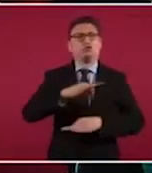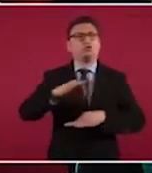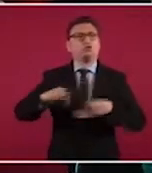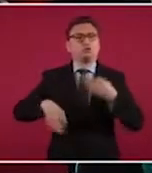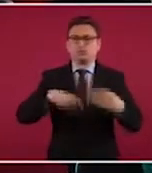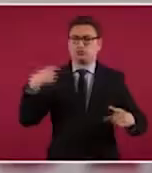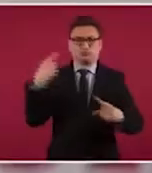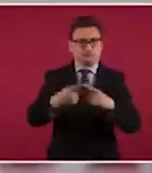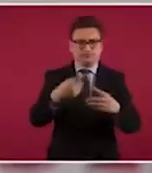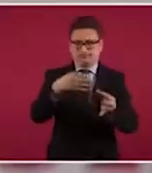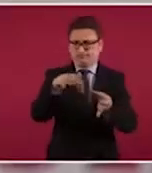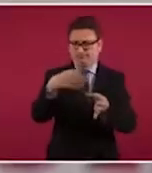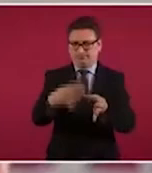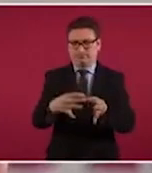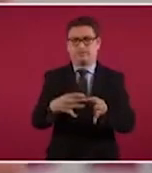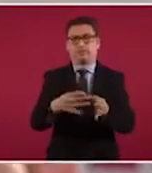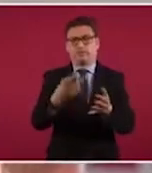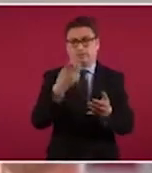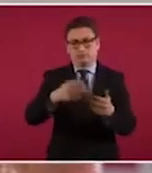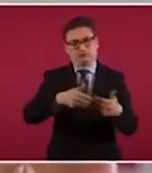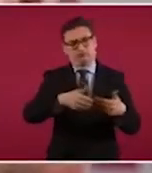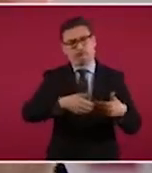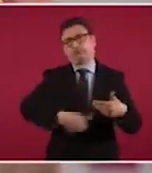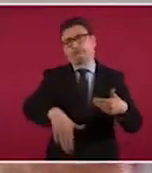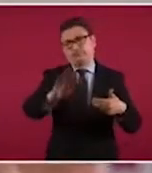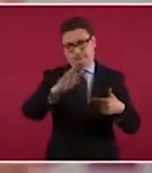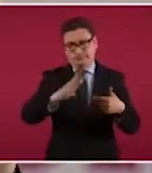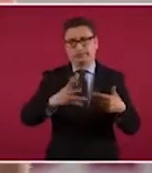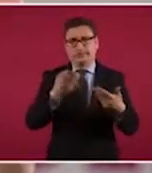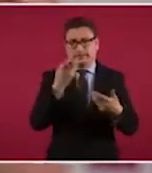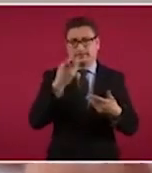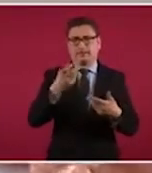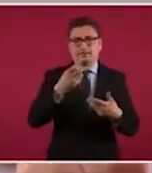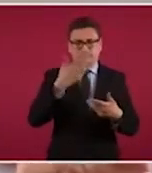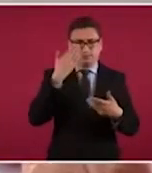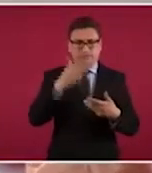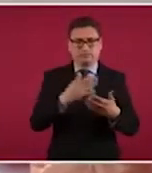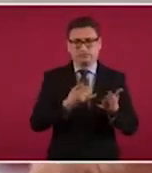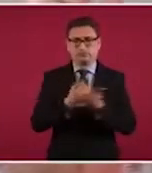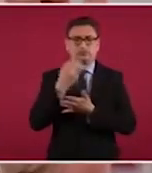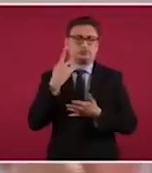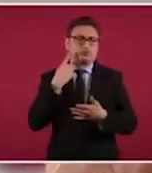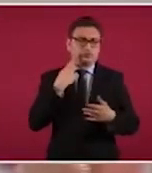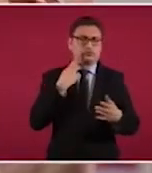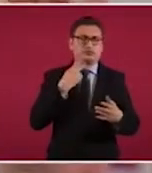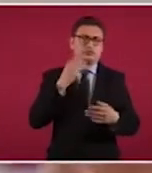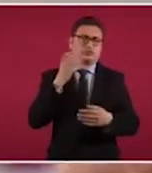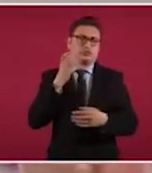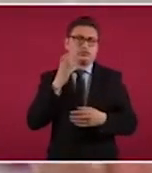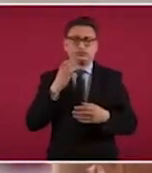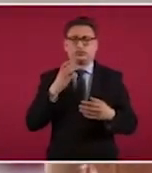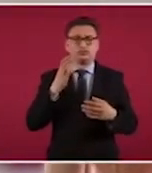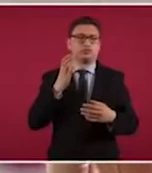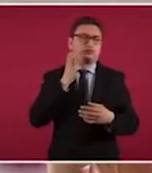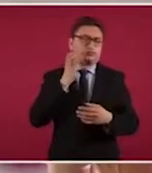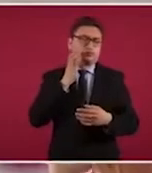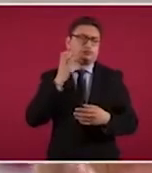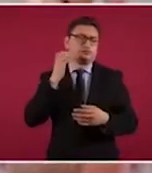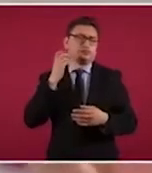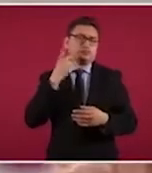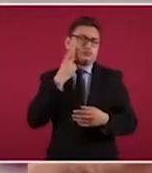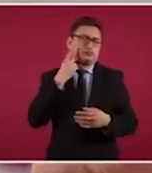el día de hoy. Por lo tanto, de aquí en adelante es una decisión política de la Cámara de Representantes de Estados Unidos